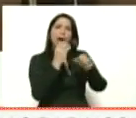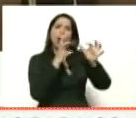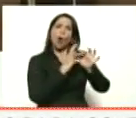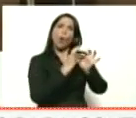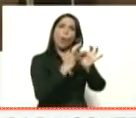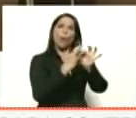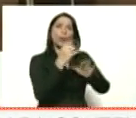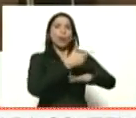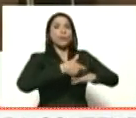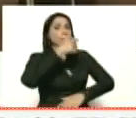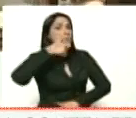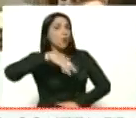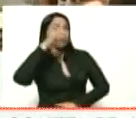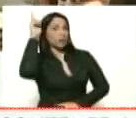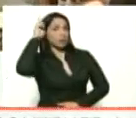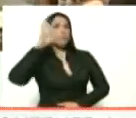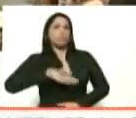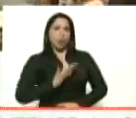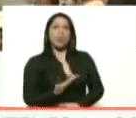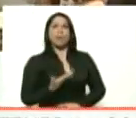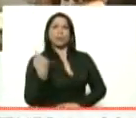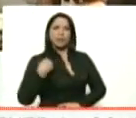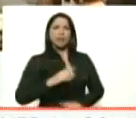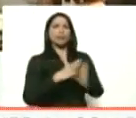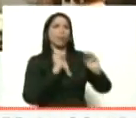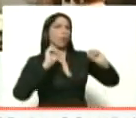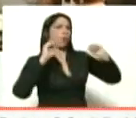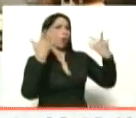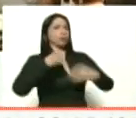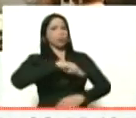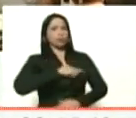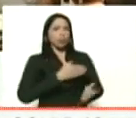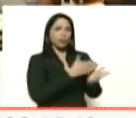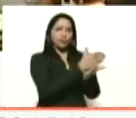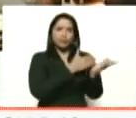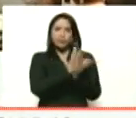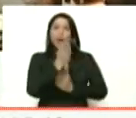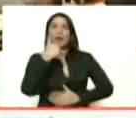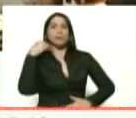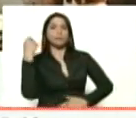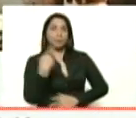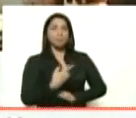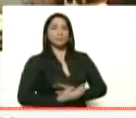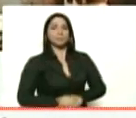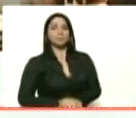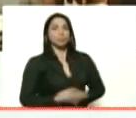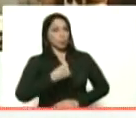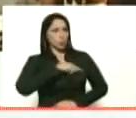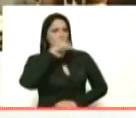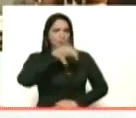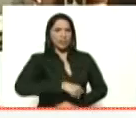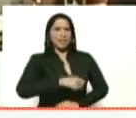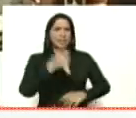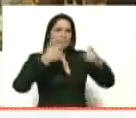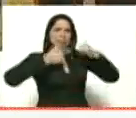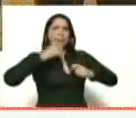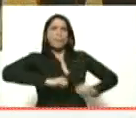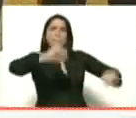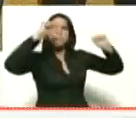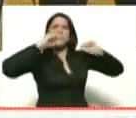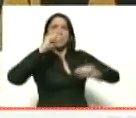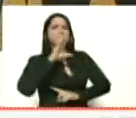gobierno y los pueblos indígenas, podemos obtener todos los loros que nos hemos trazado. Así que desde aquí nosotros decimos, ¡Chávez vive!